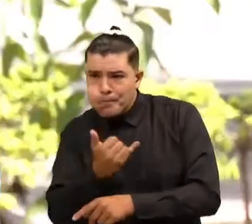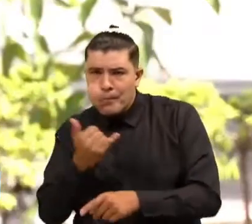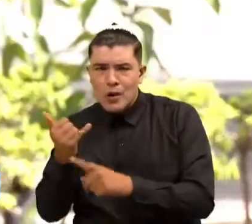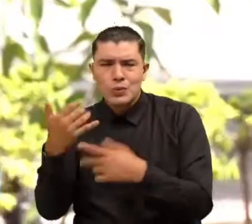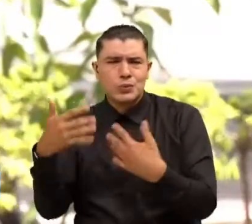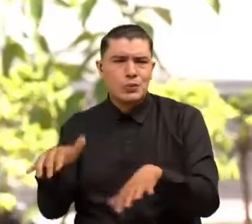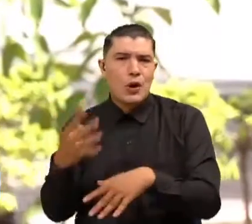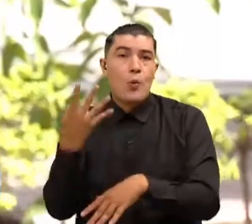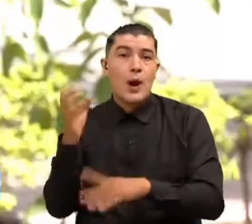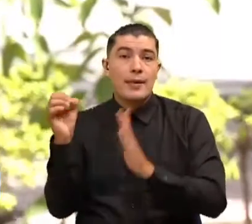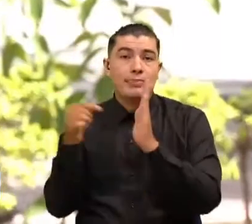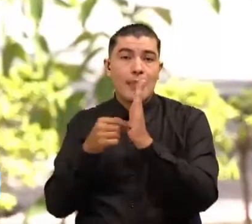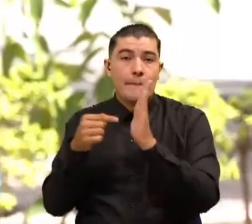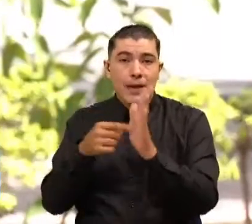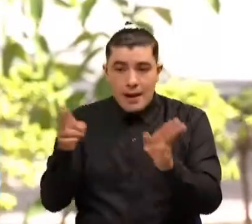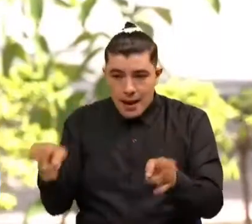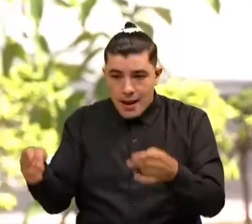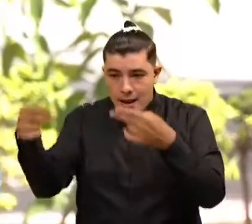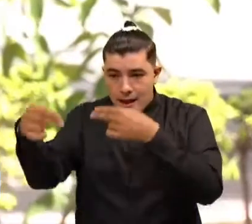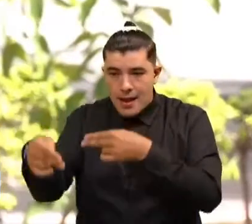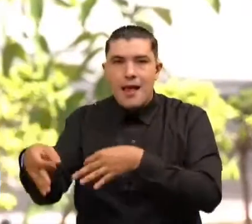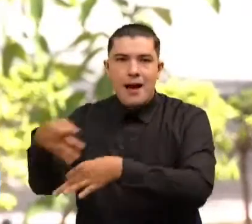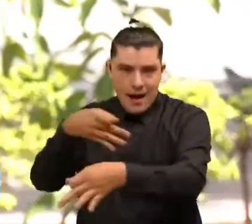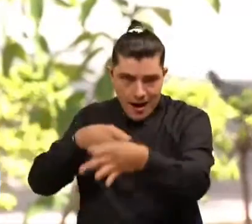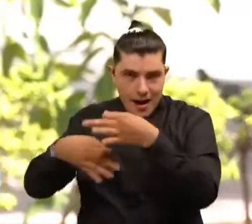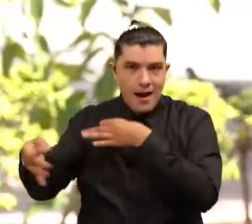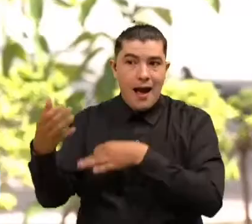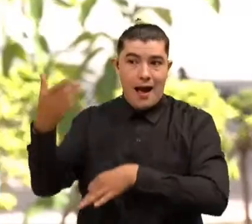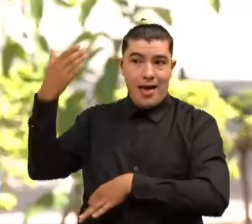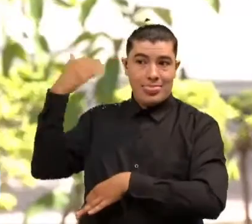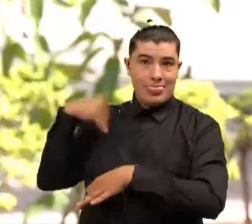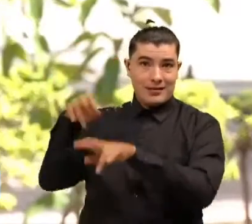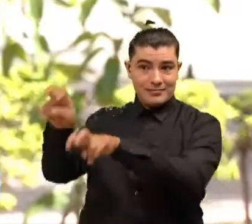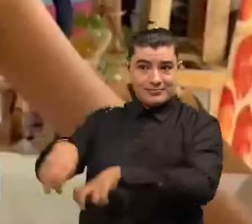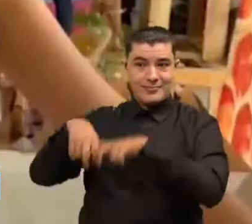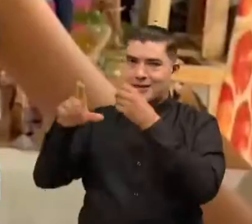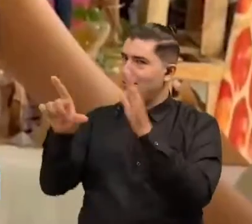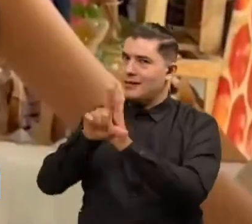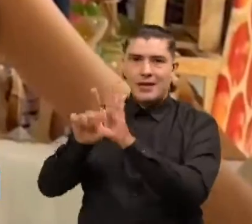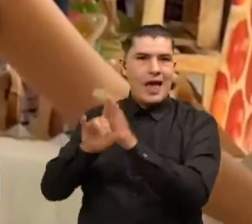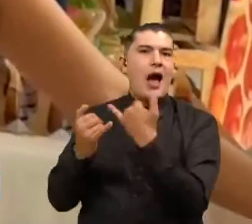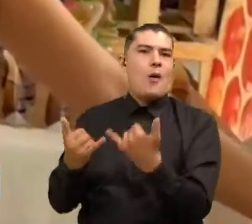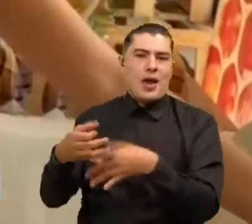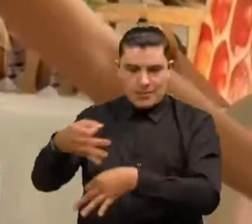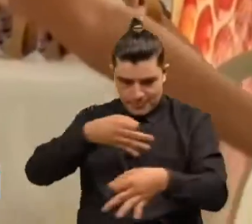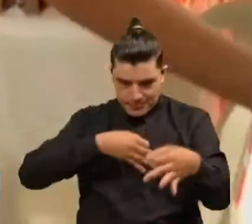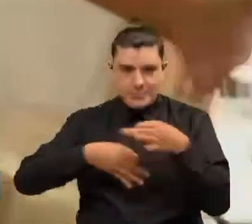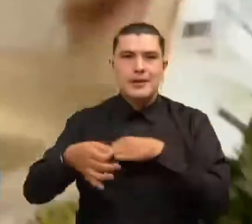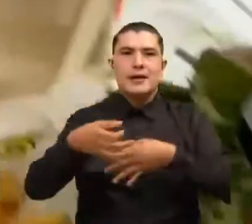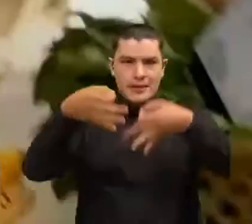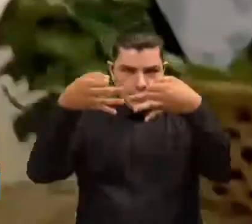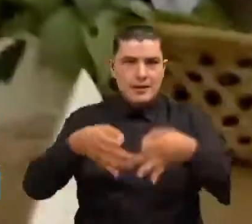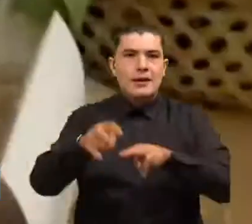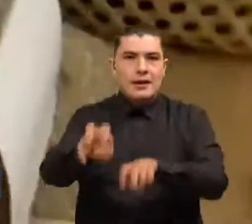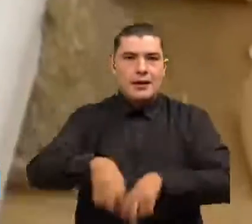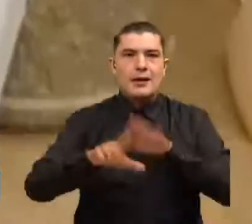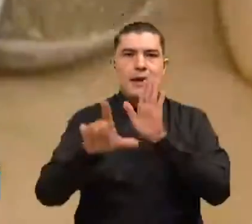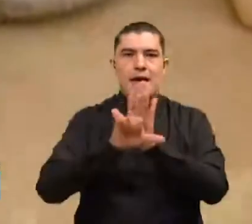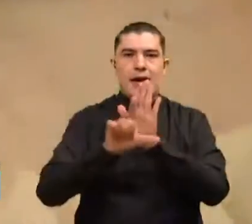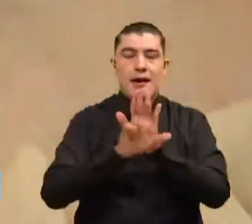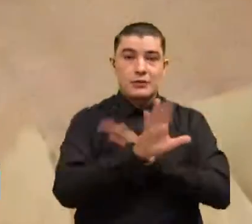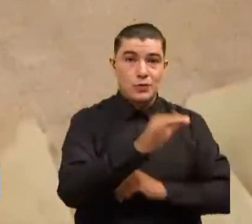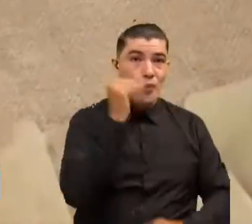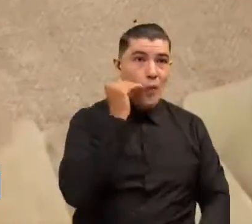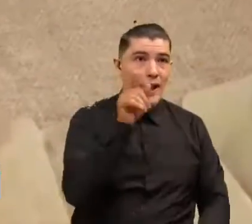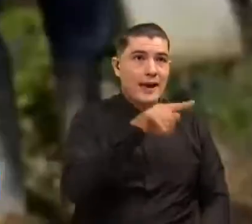de 40 mil hectáreas usadas para el tema del cultivo ilícito. Sandra es una de las tantas beneficiarias del